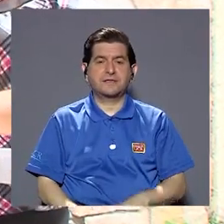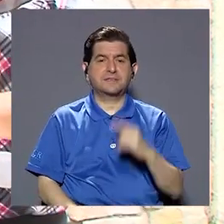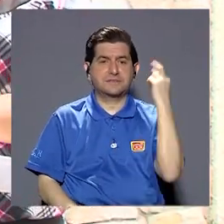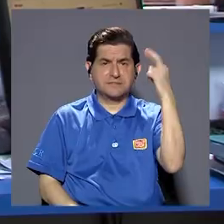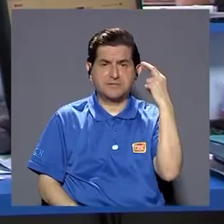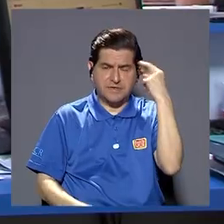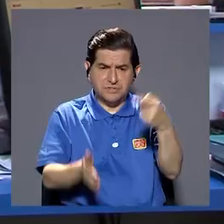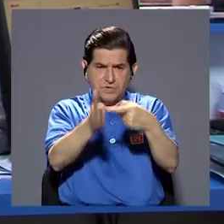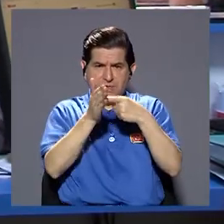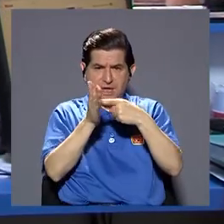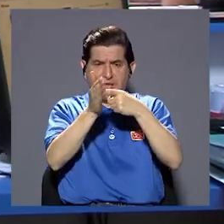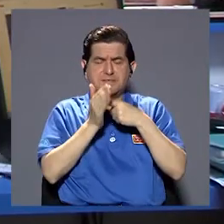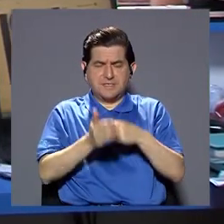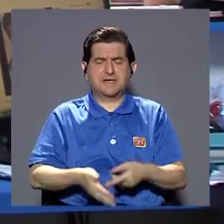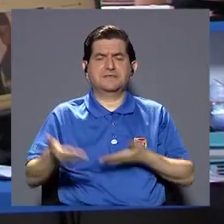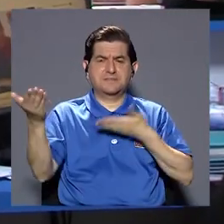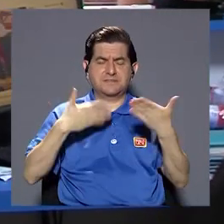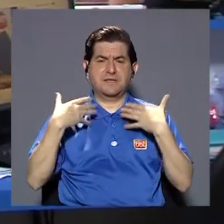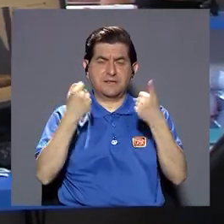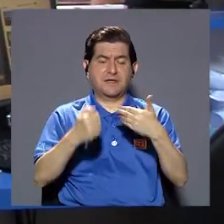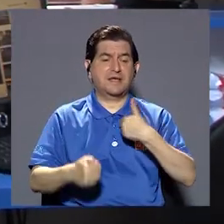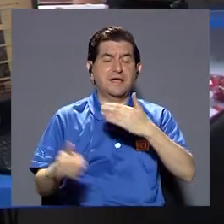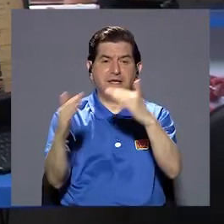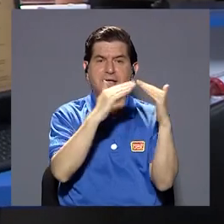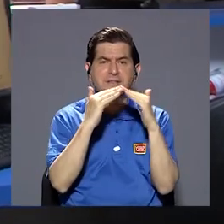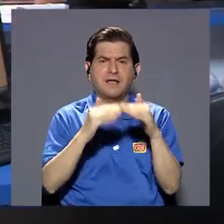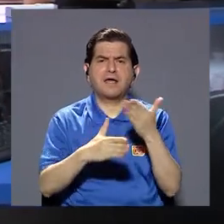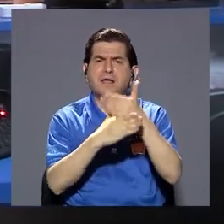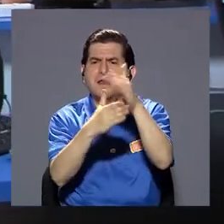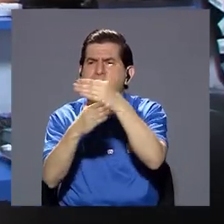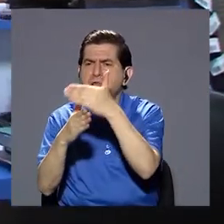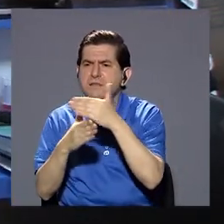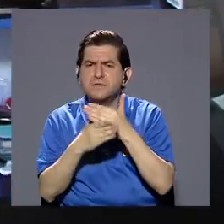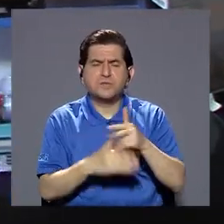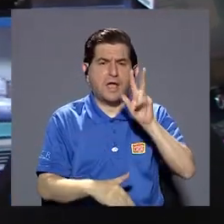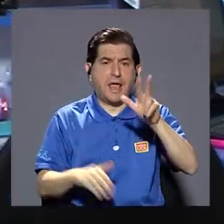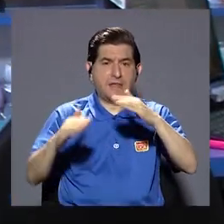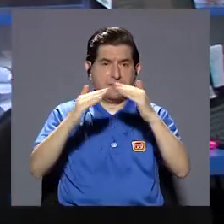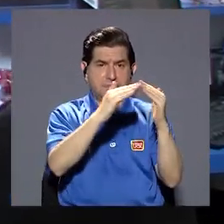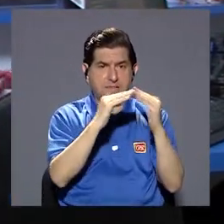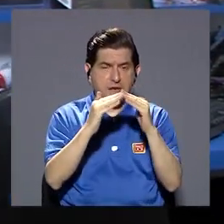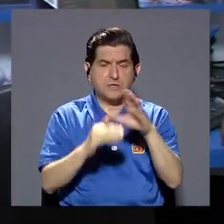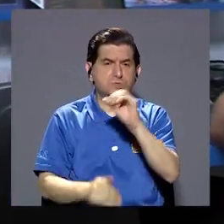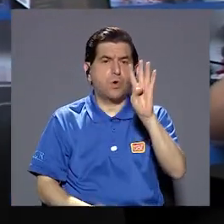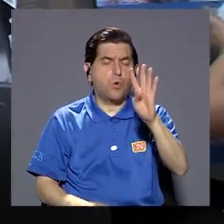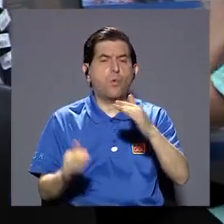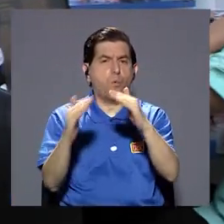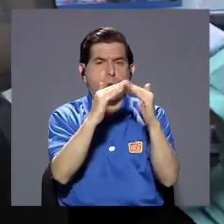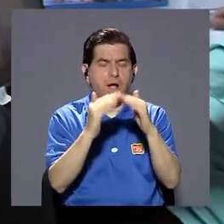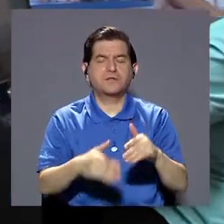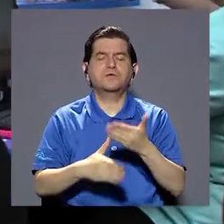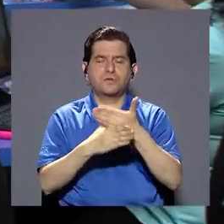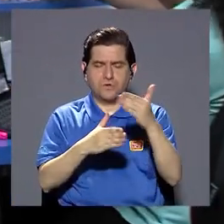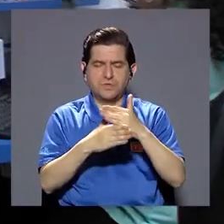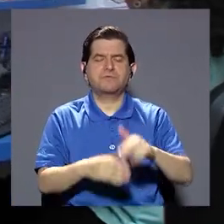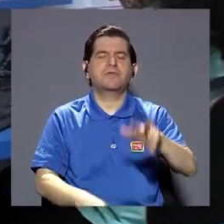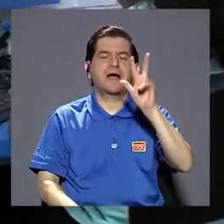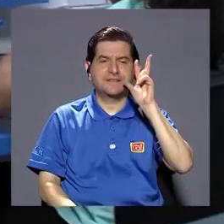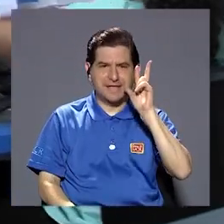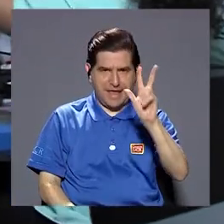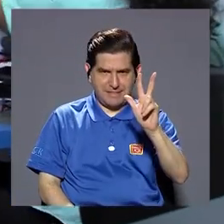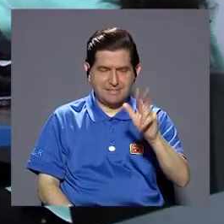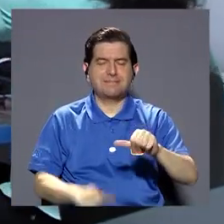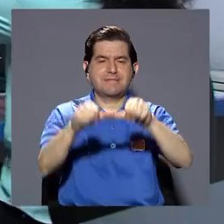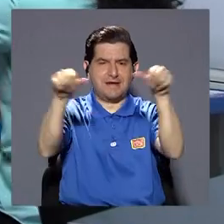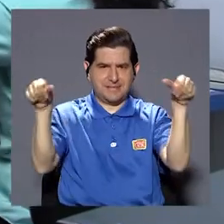por la gran demanda de servicios de salud que existen en estas comunidades distribuidos entonces en estas tres como tres cuatro comunidades distribuidas en